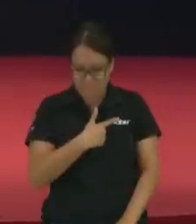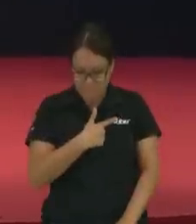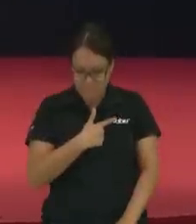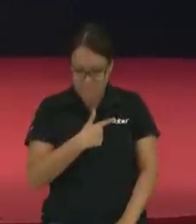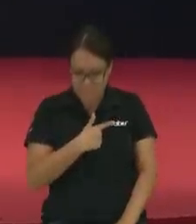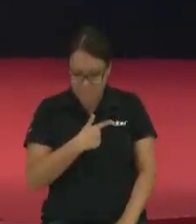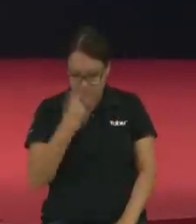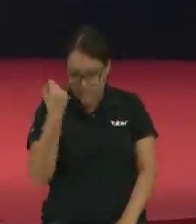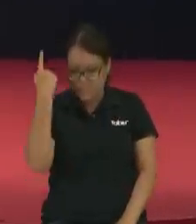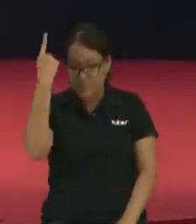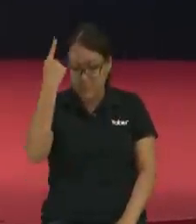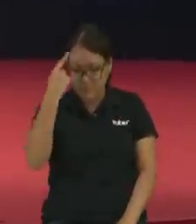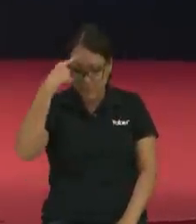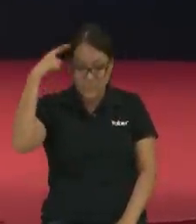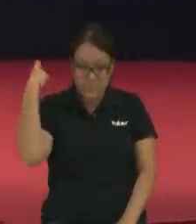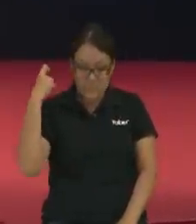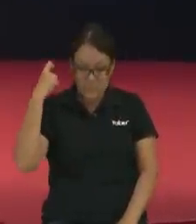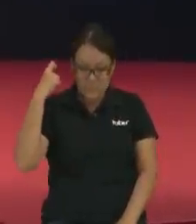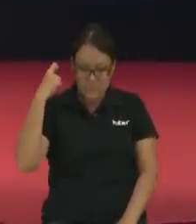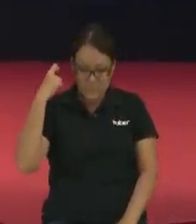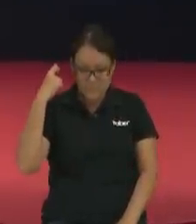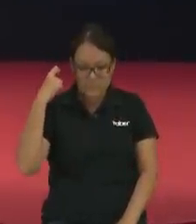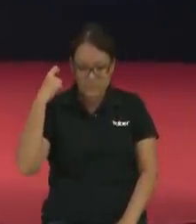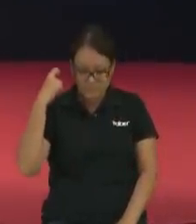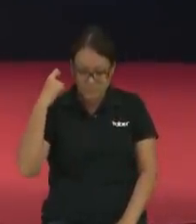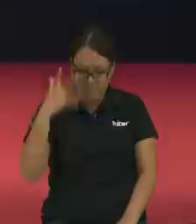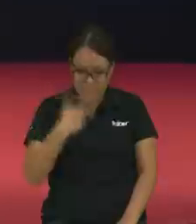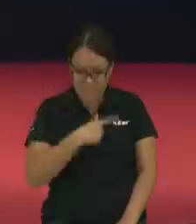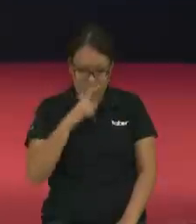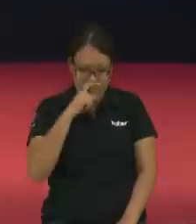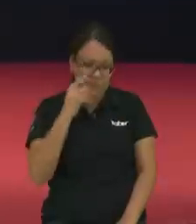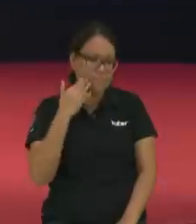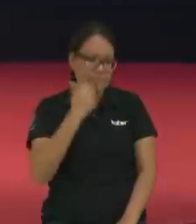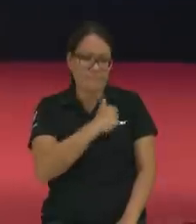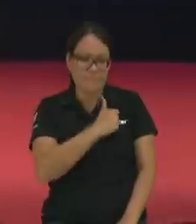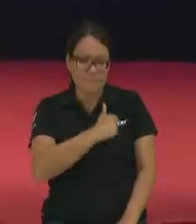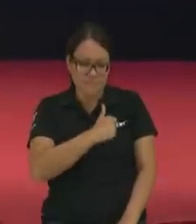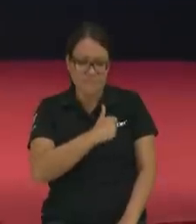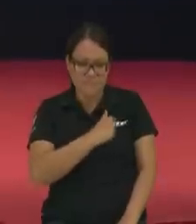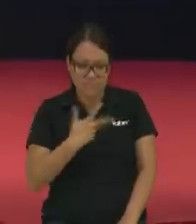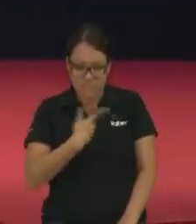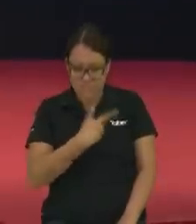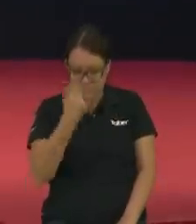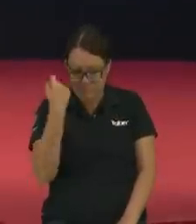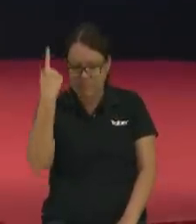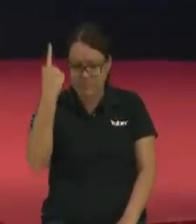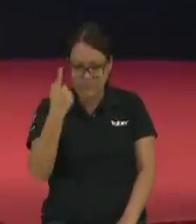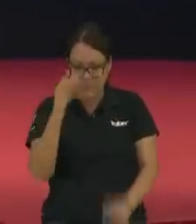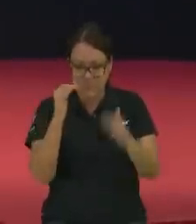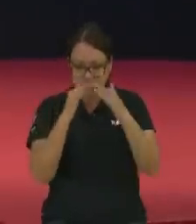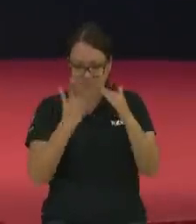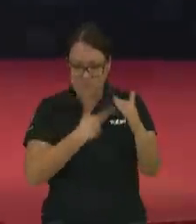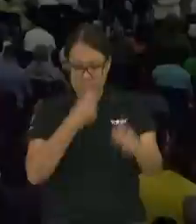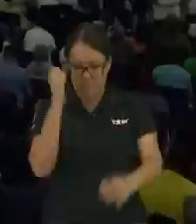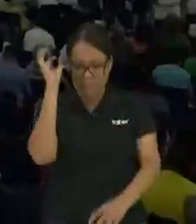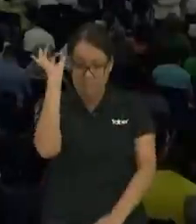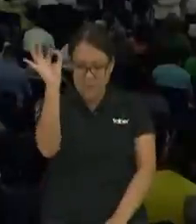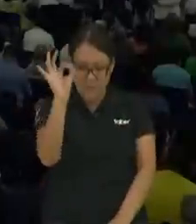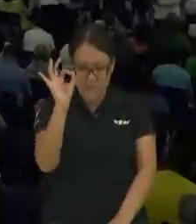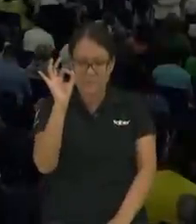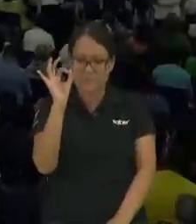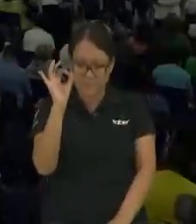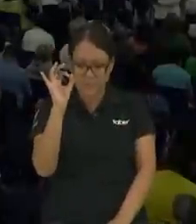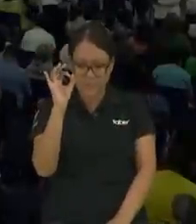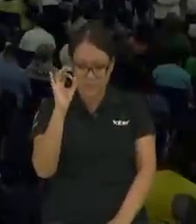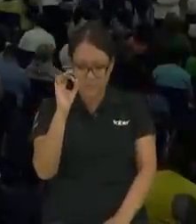entender recordar la labor que tenemos como padres la labor que tenemos como pastores o la labor que